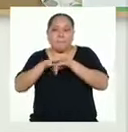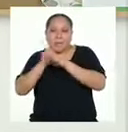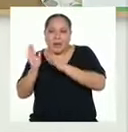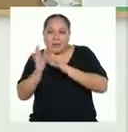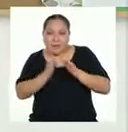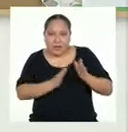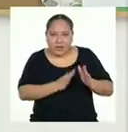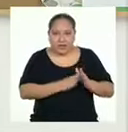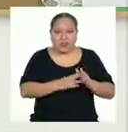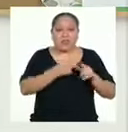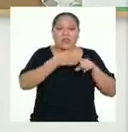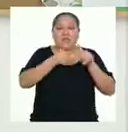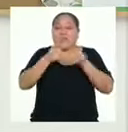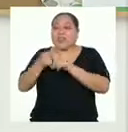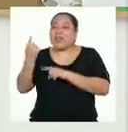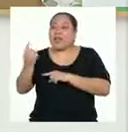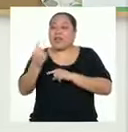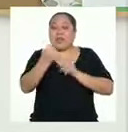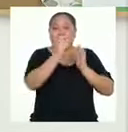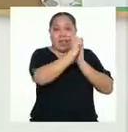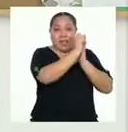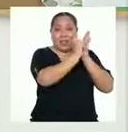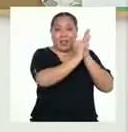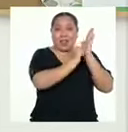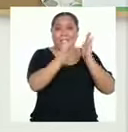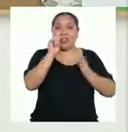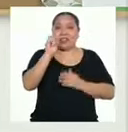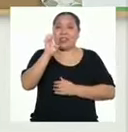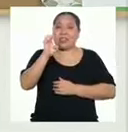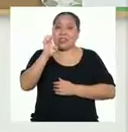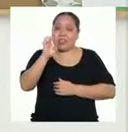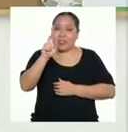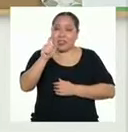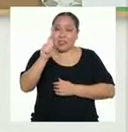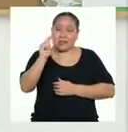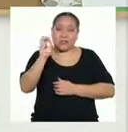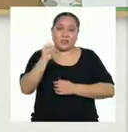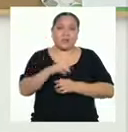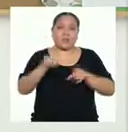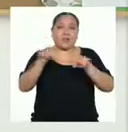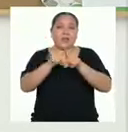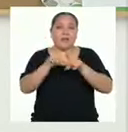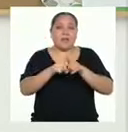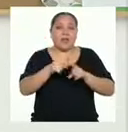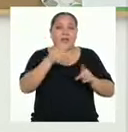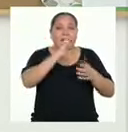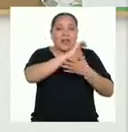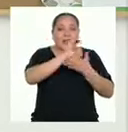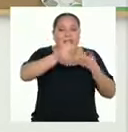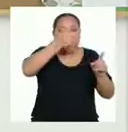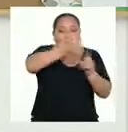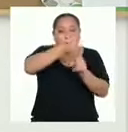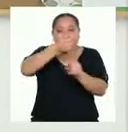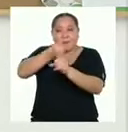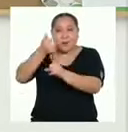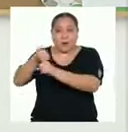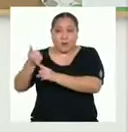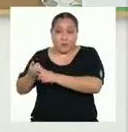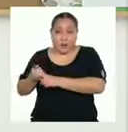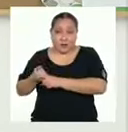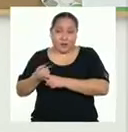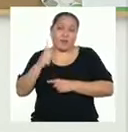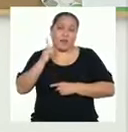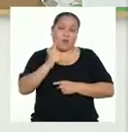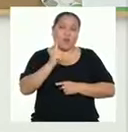y debemos seguir en todo tipo de texto. Pero también debemos tener en cuenta las particularidades y características de cada texto